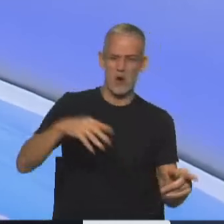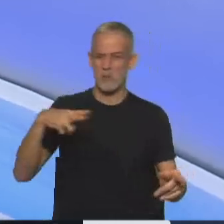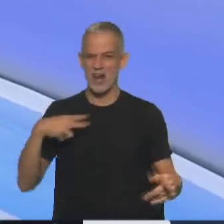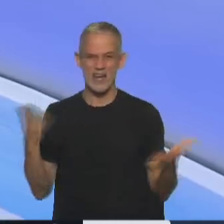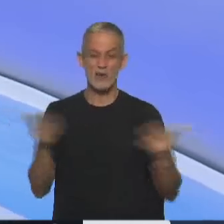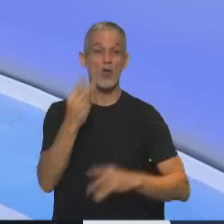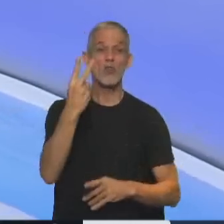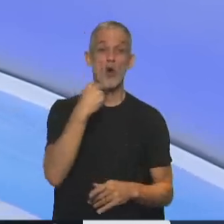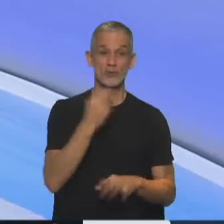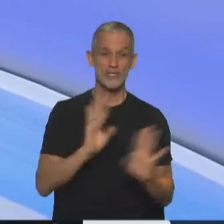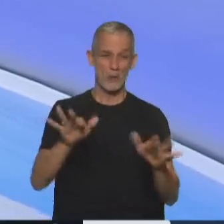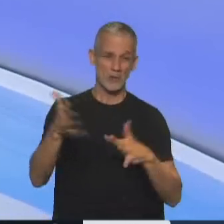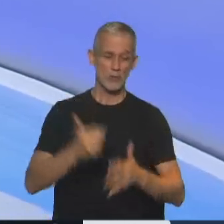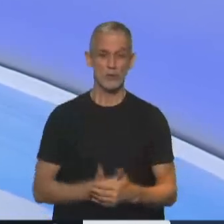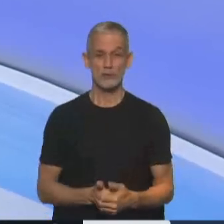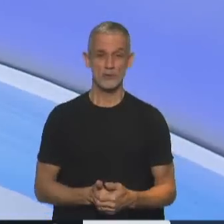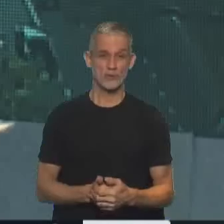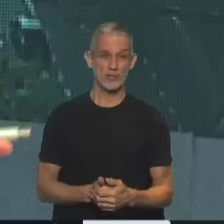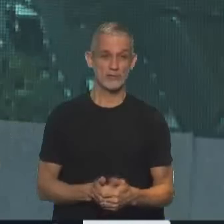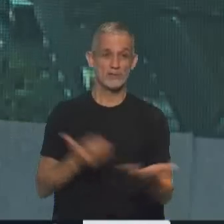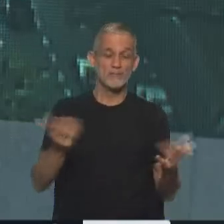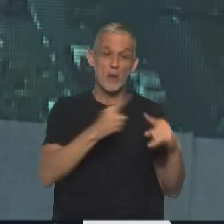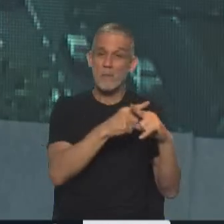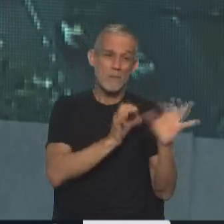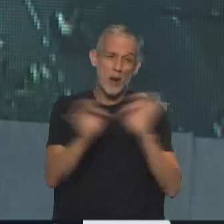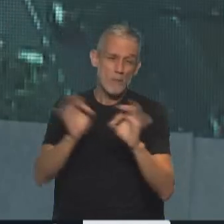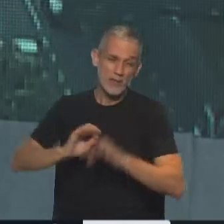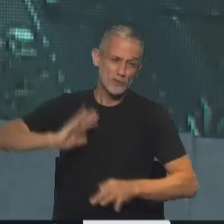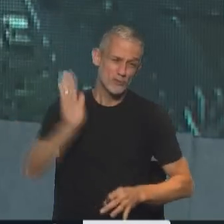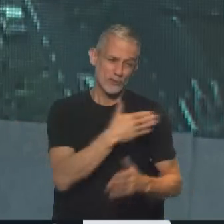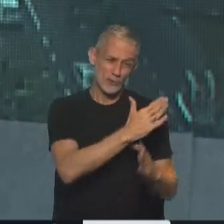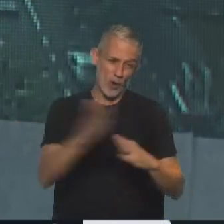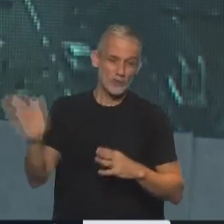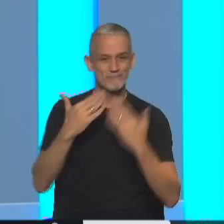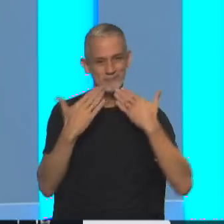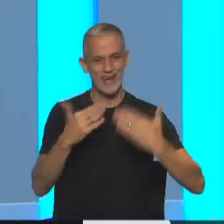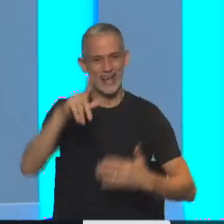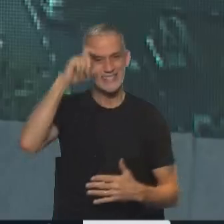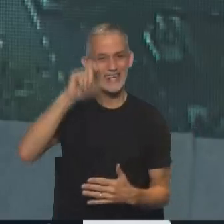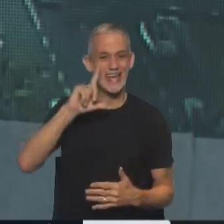llega a dos hijos. Exactamente. Y es el promedio de todas, de todos y de todos. Exactamente. Gracias, Ley. A vos.